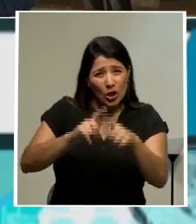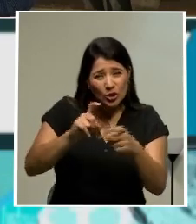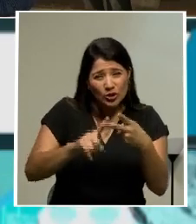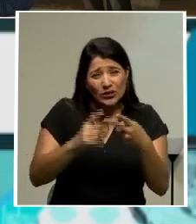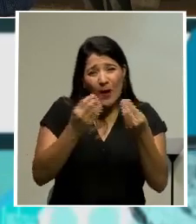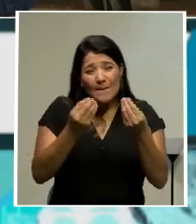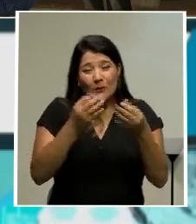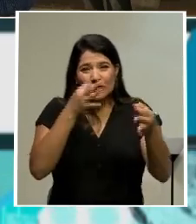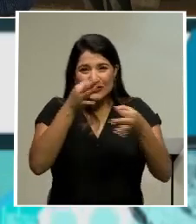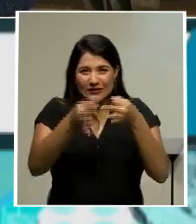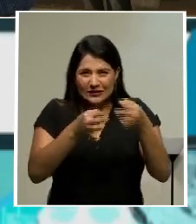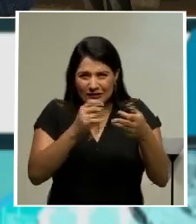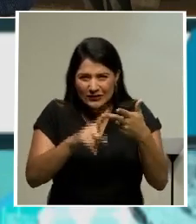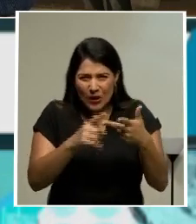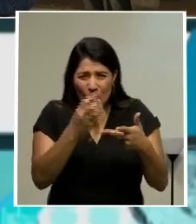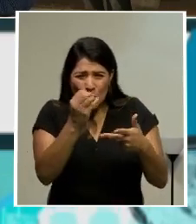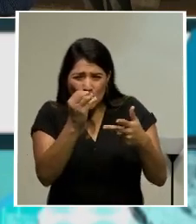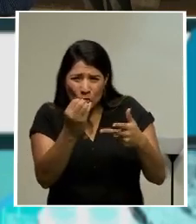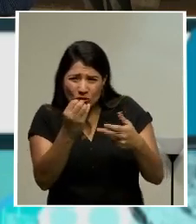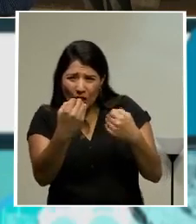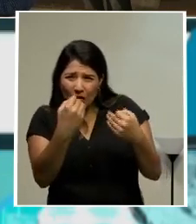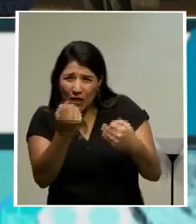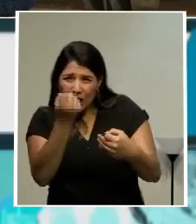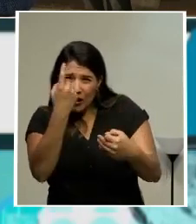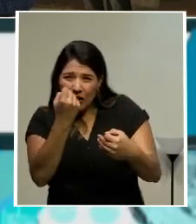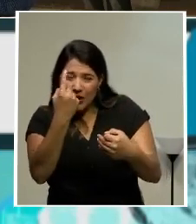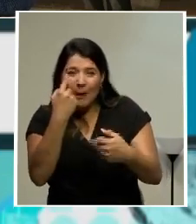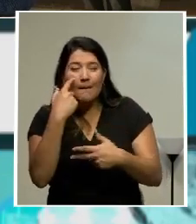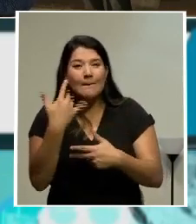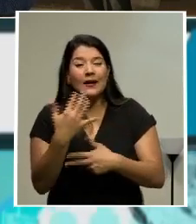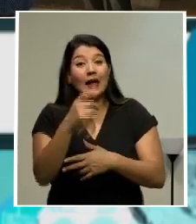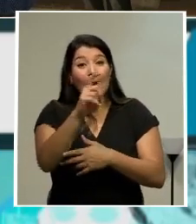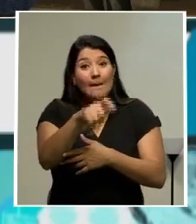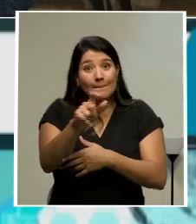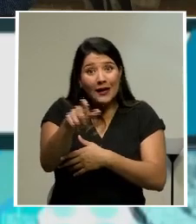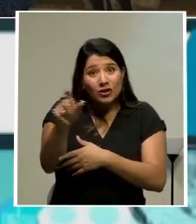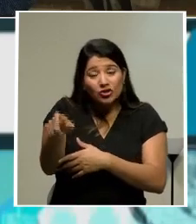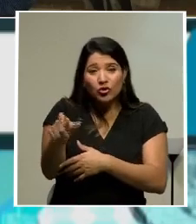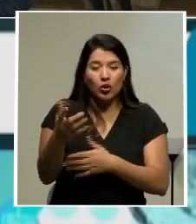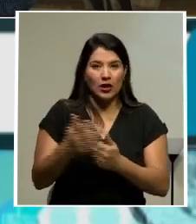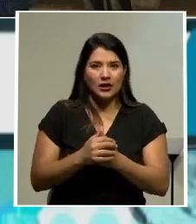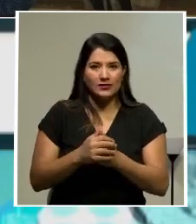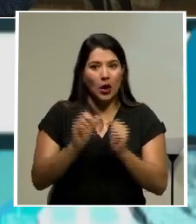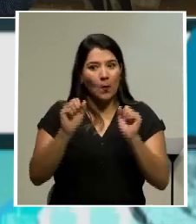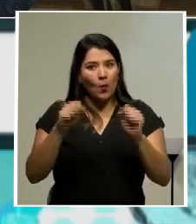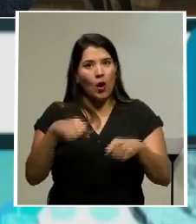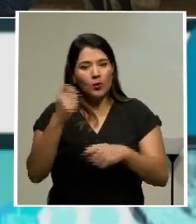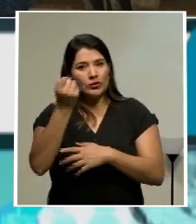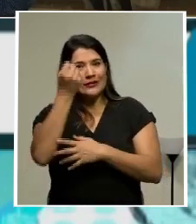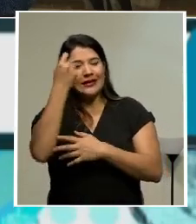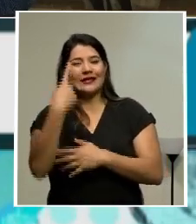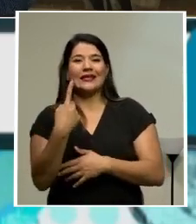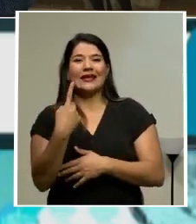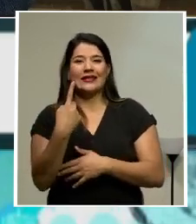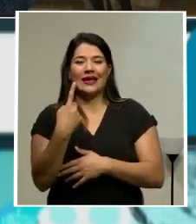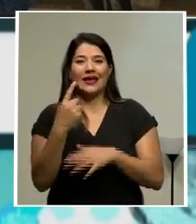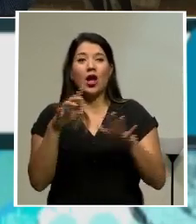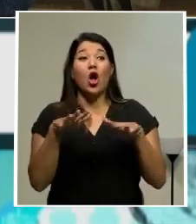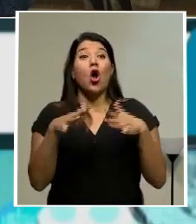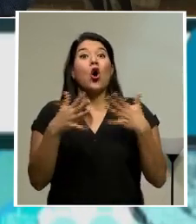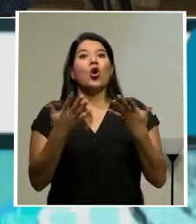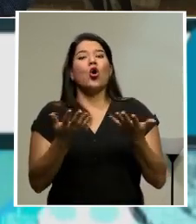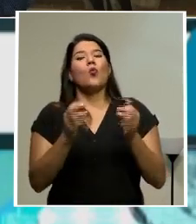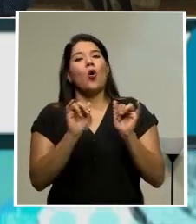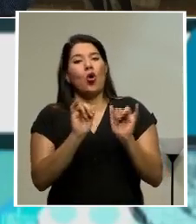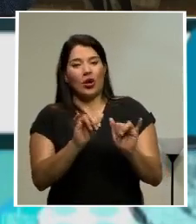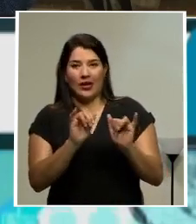explicación, mucha traducción para que las personas comunes podamos comprender cómo queda